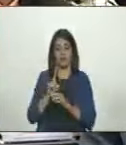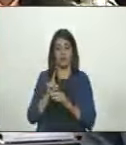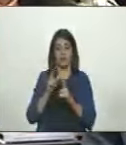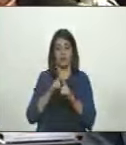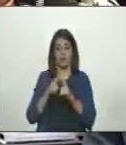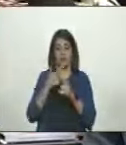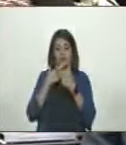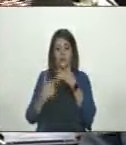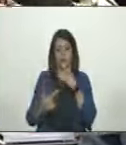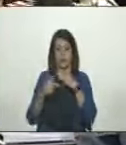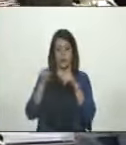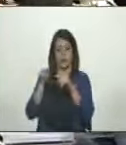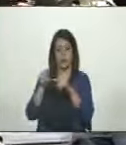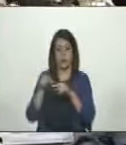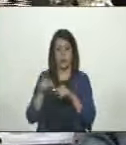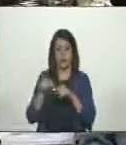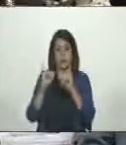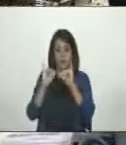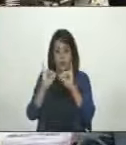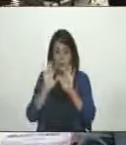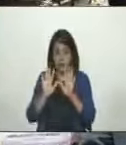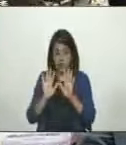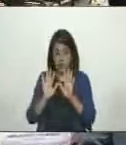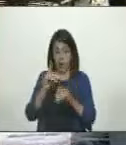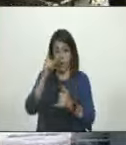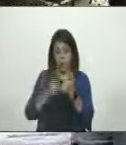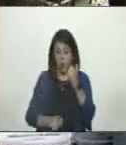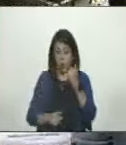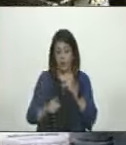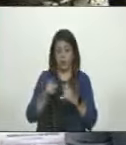posiciones de esa naturaleza. Minuto, Y para el último punto,